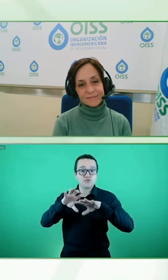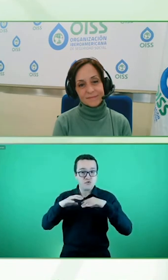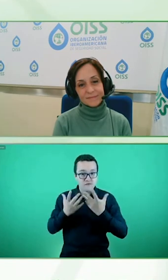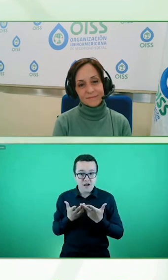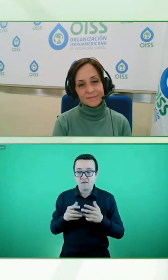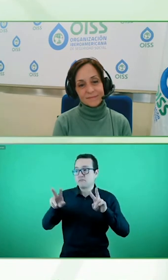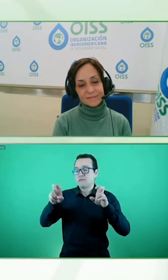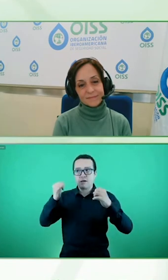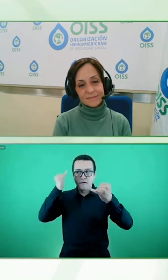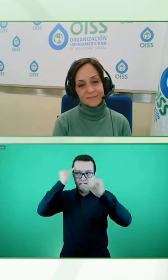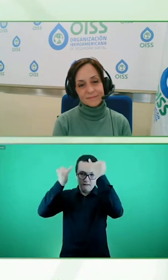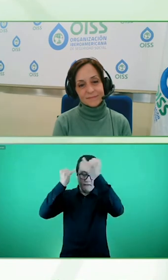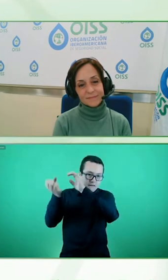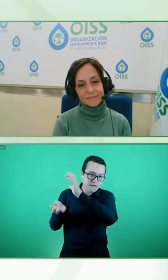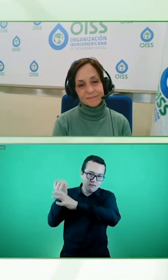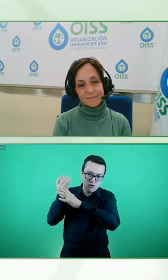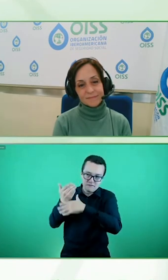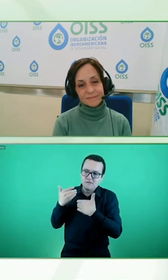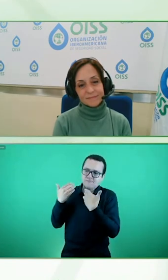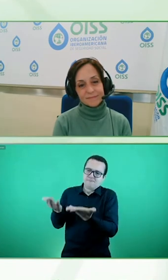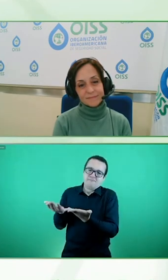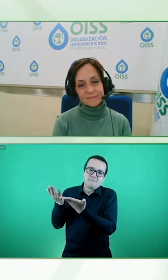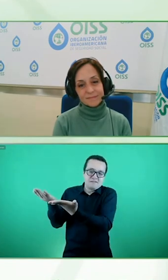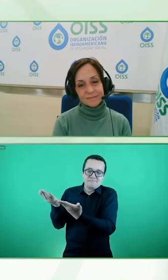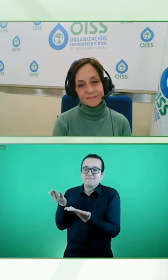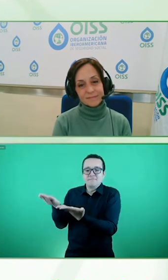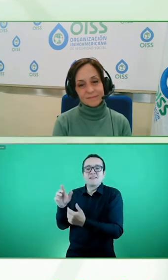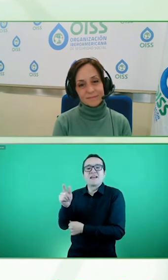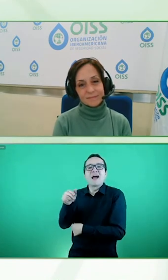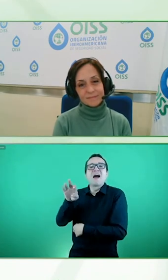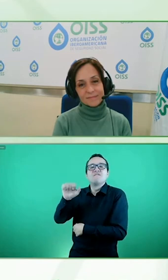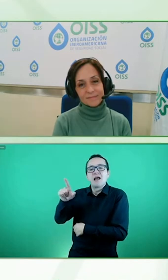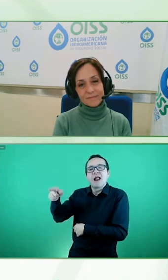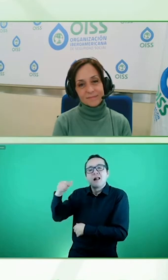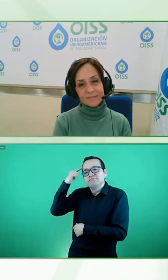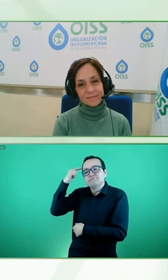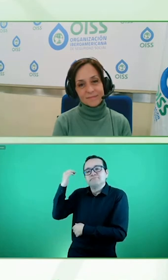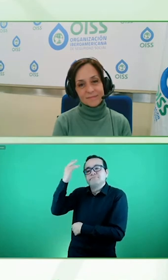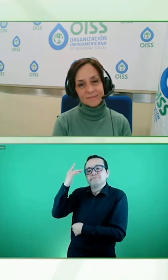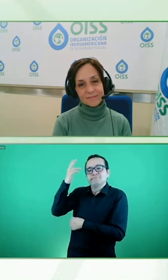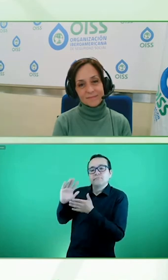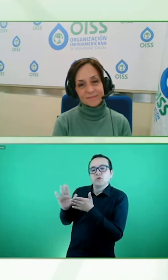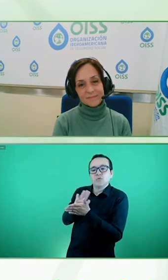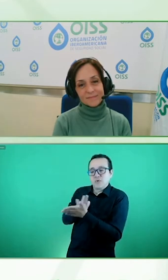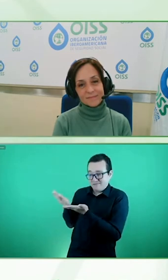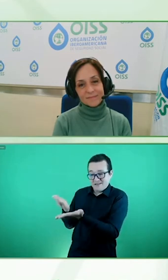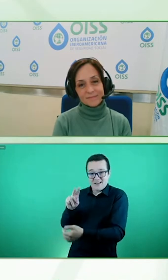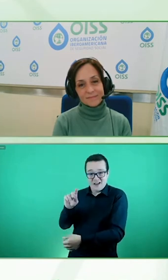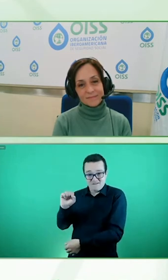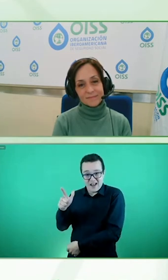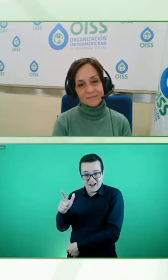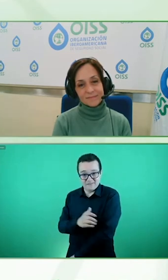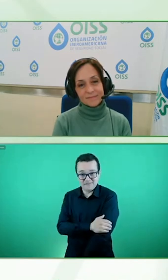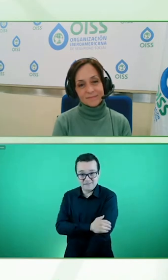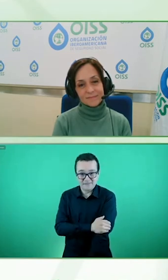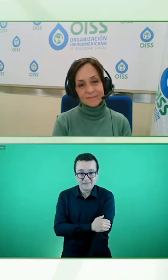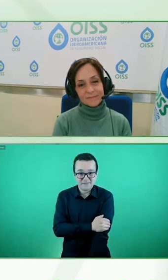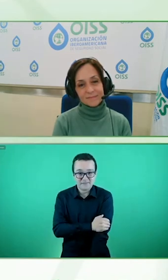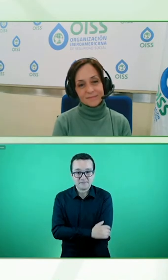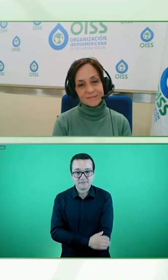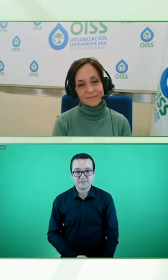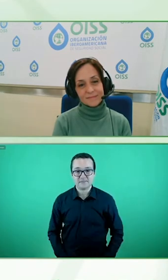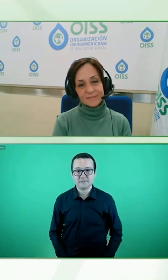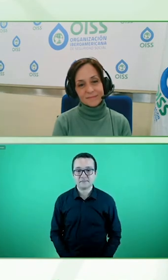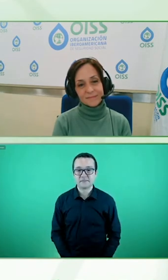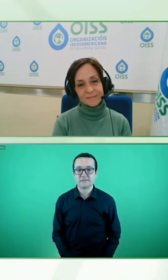Así que, bueno, dejarlos con Gabriel y con sus reflexiones al respecto. Adelante, Gabriel. Muchas gracias, Andrés. Lo